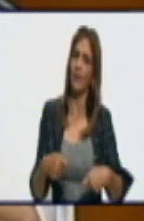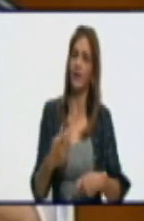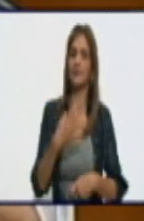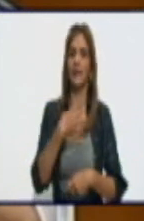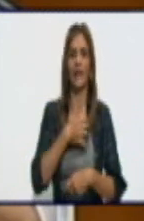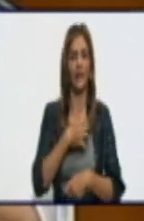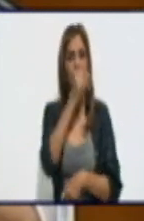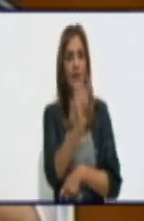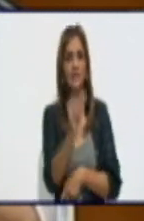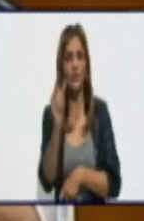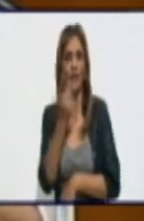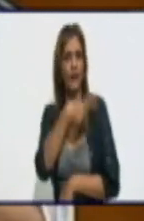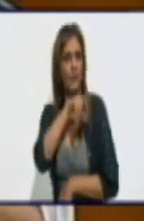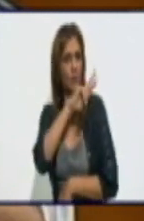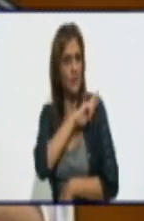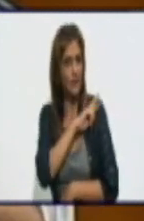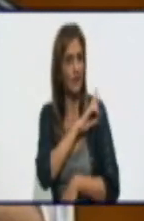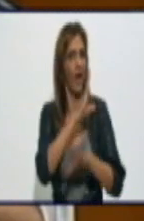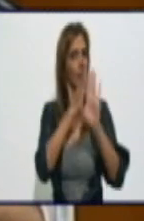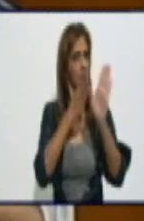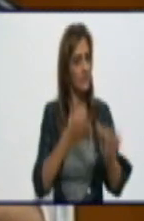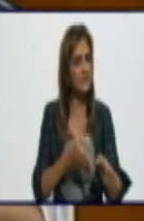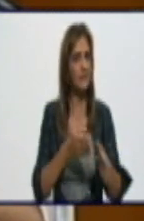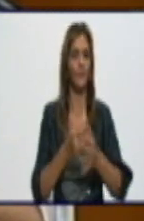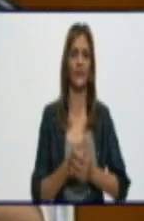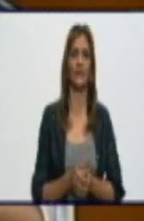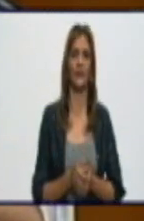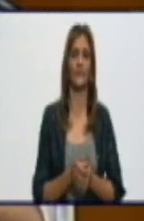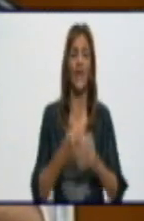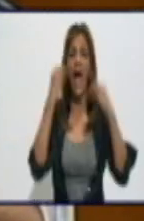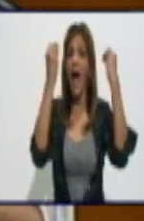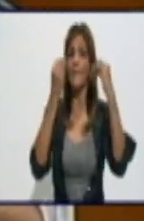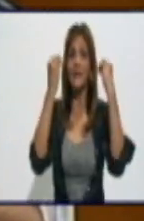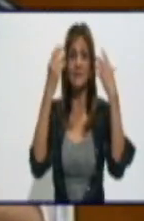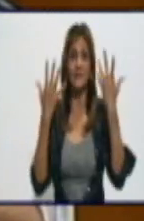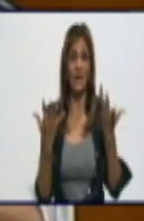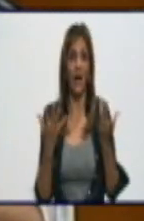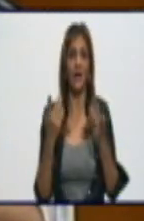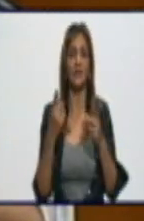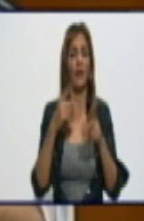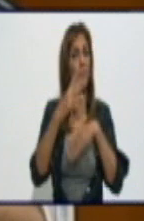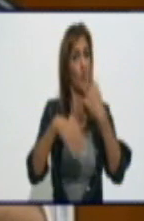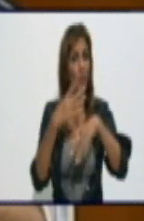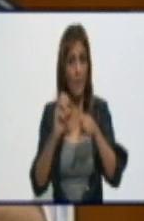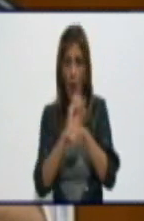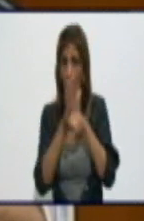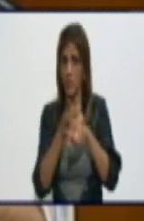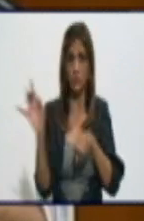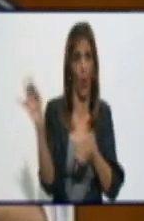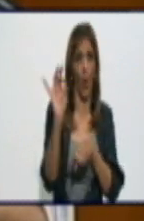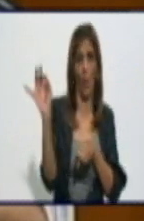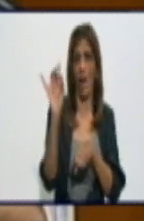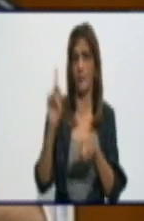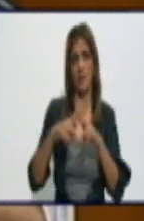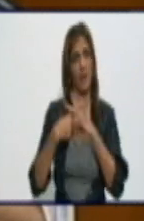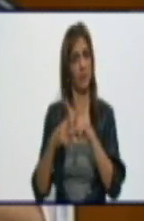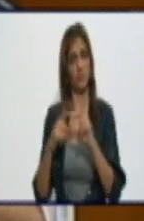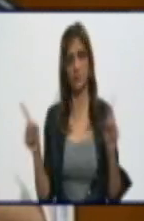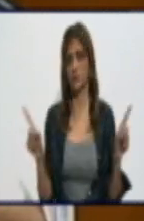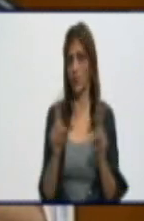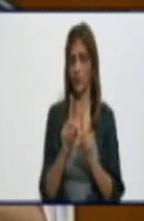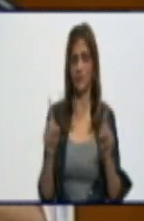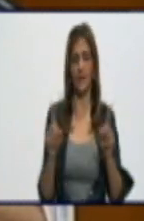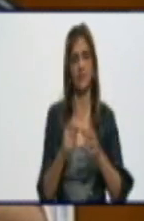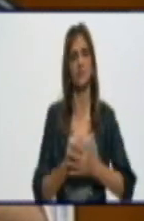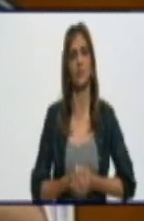a pensar que el problema no está resuelto, a no confiarnos, a ser estrictos veladores de lo que ya está establecido en el